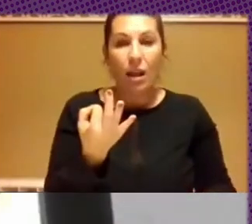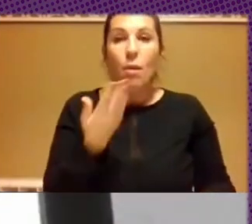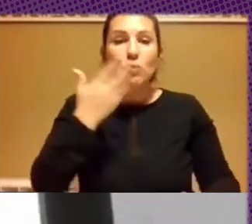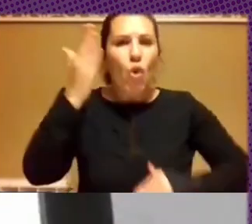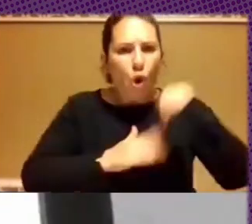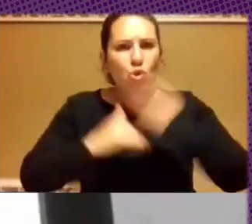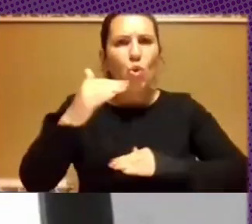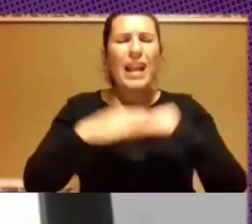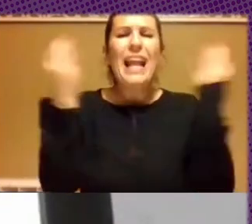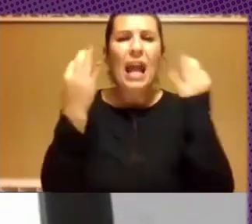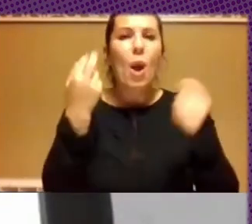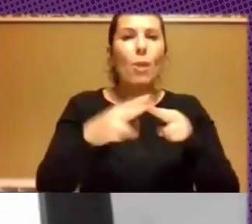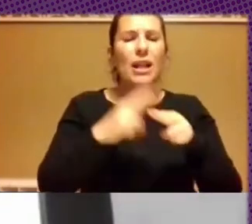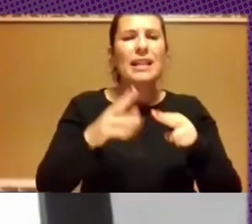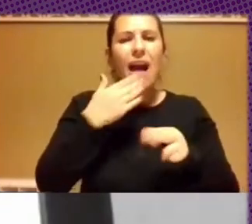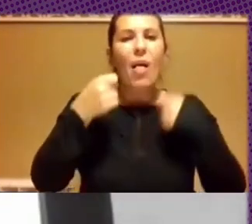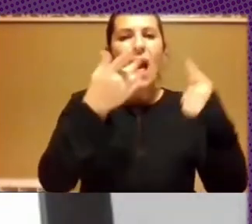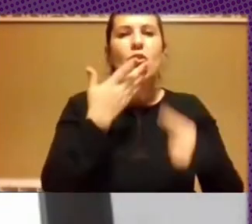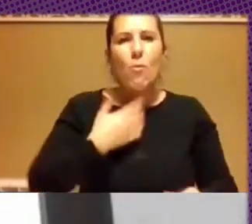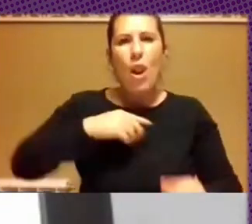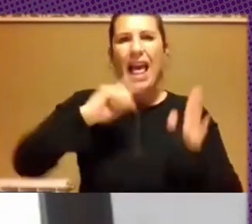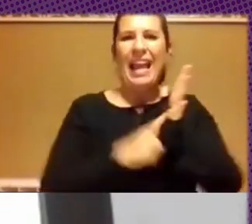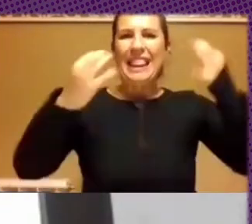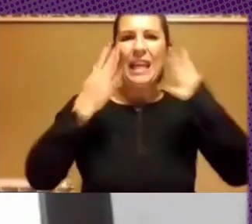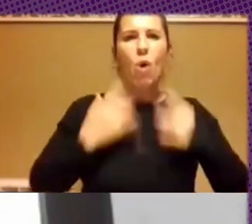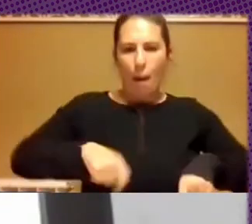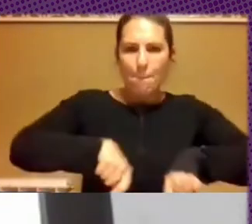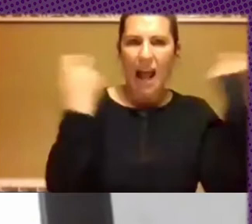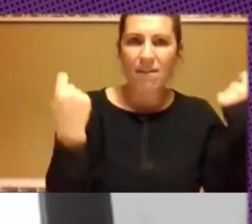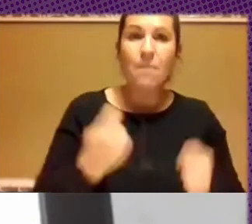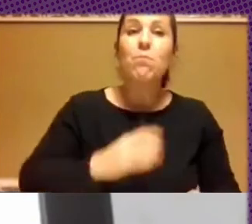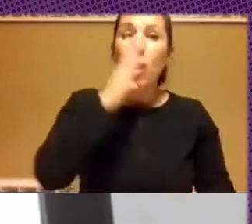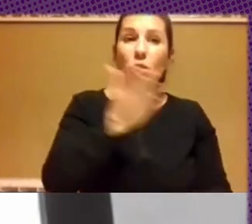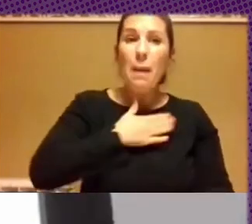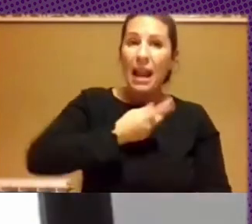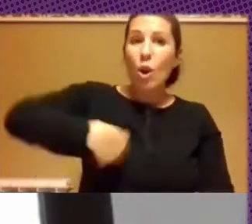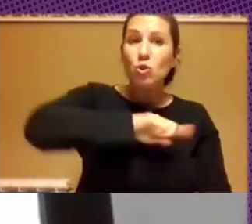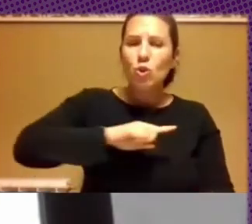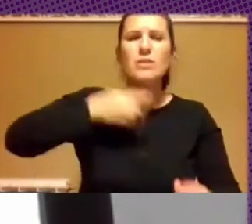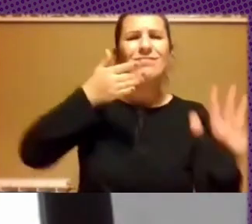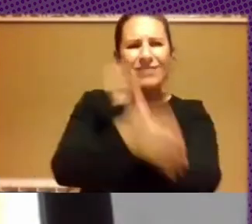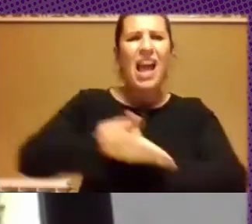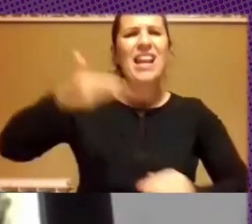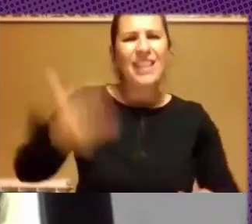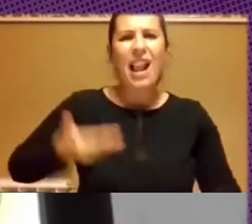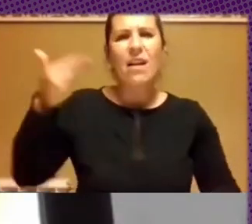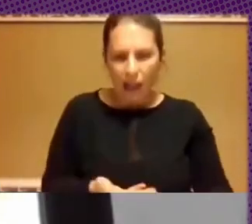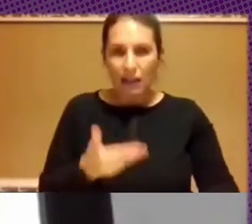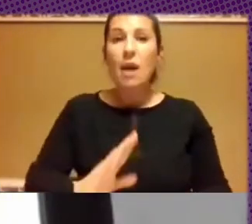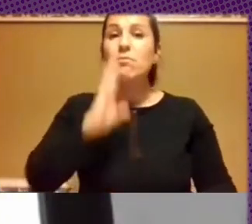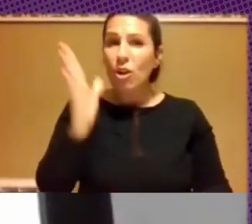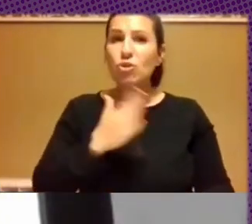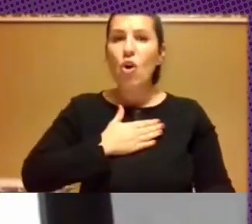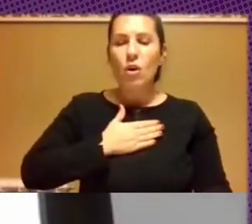delegitimación de la política. Y es por eso que para nosotros nos resulta relevante y la iniciativa